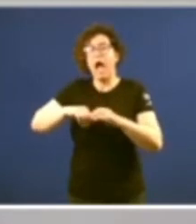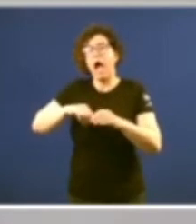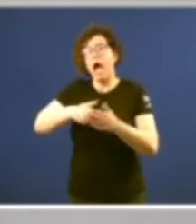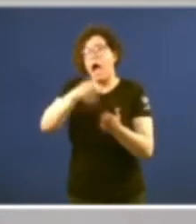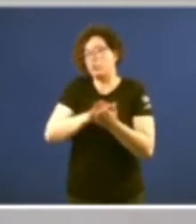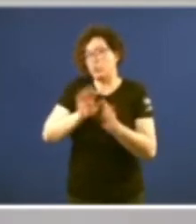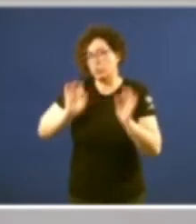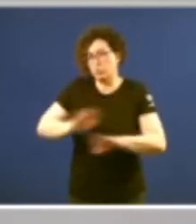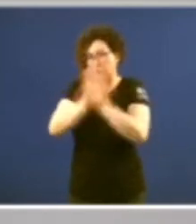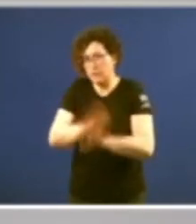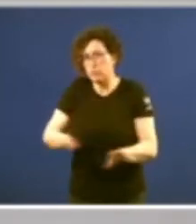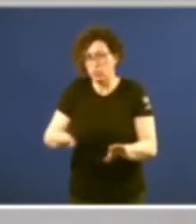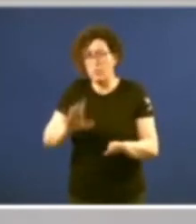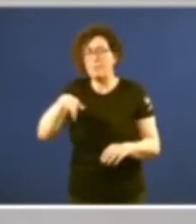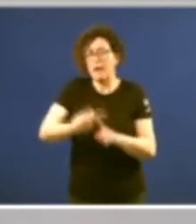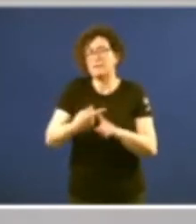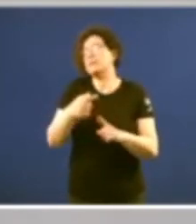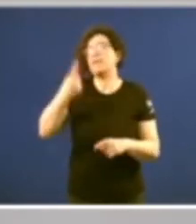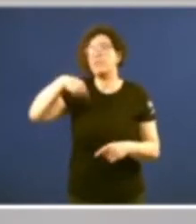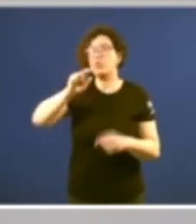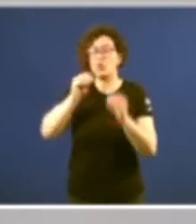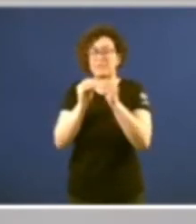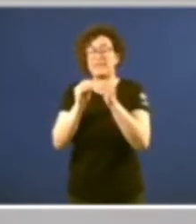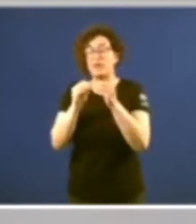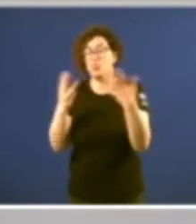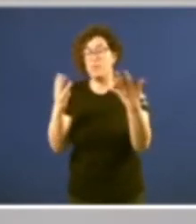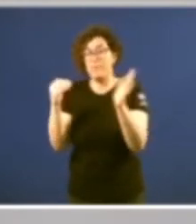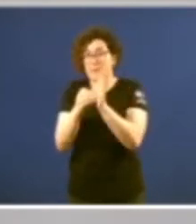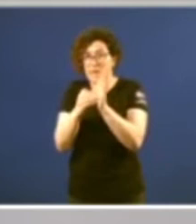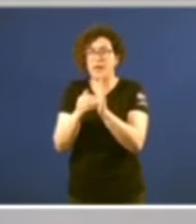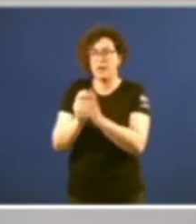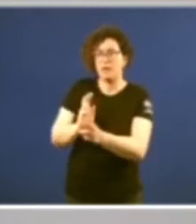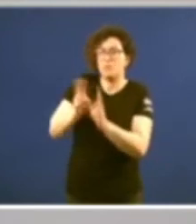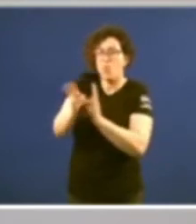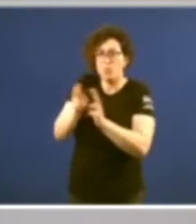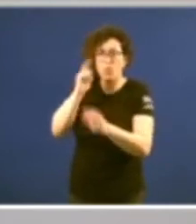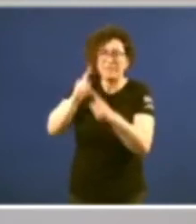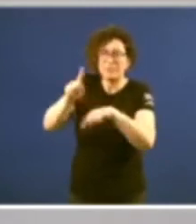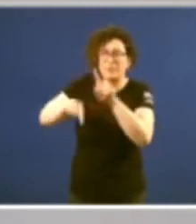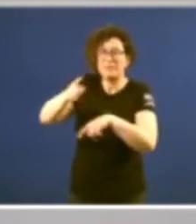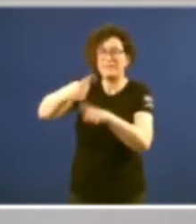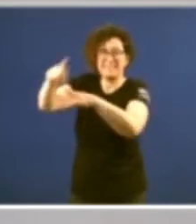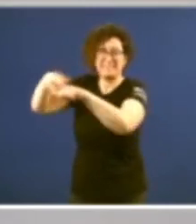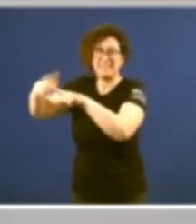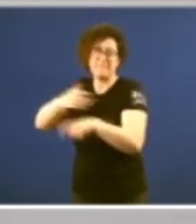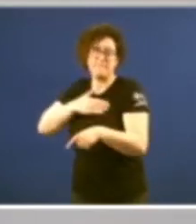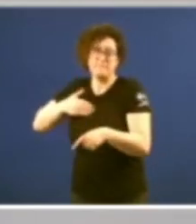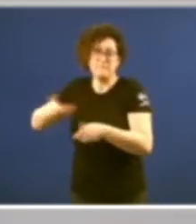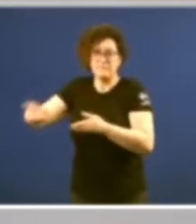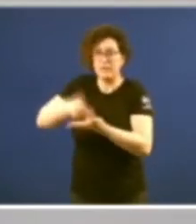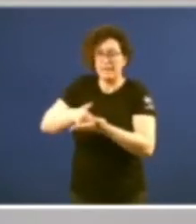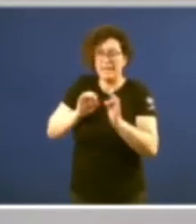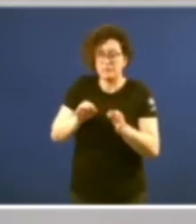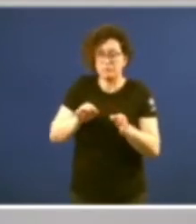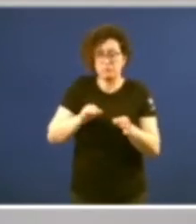de 189.000 providencias, dando resposta ás distintas pretensiones que se formulaban en a